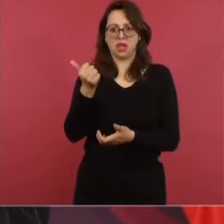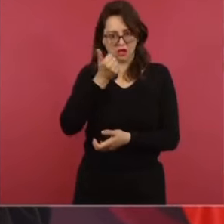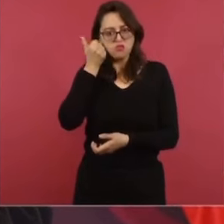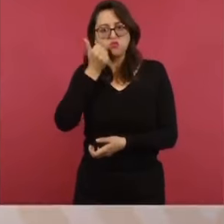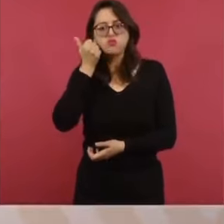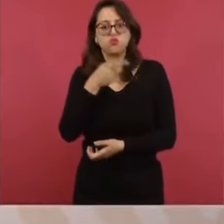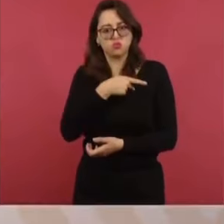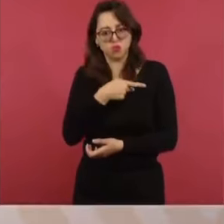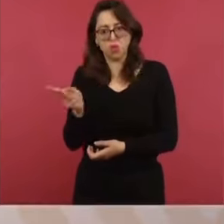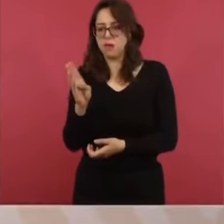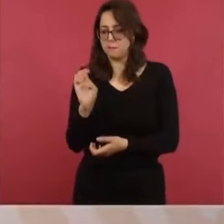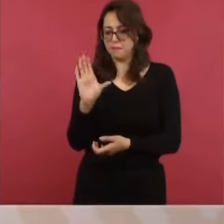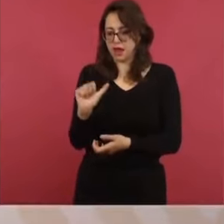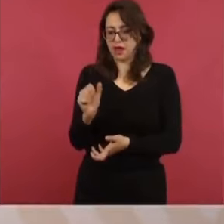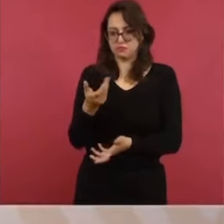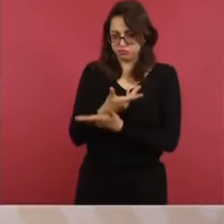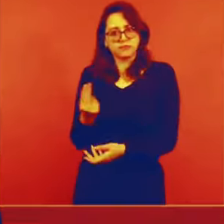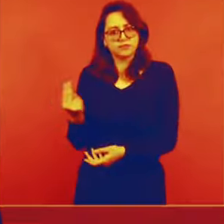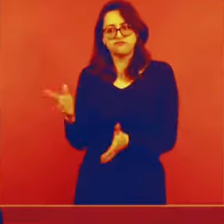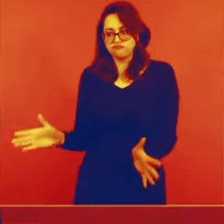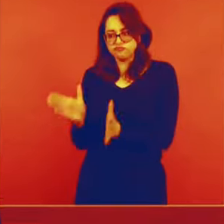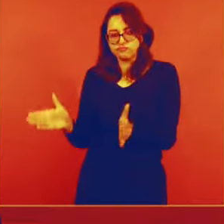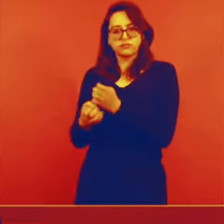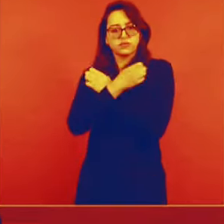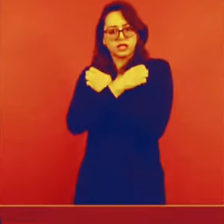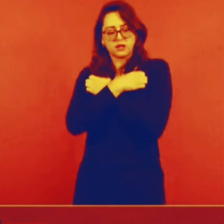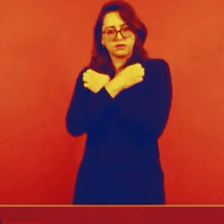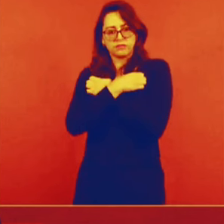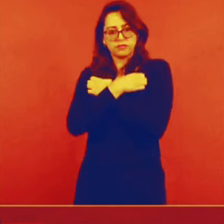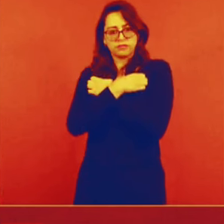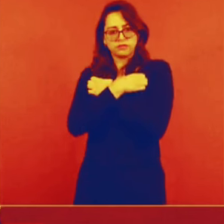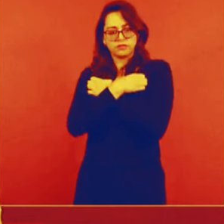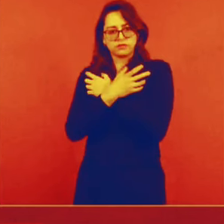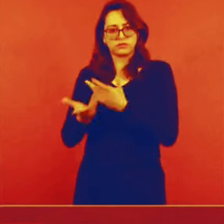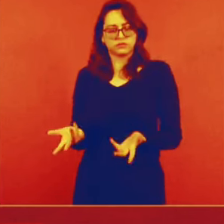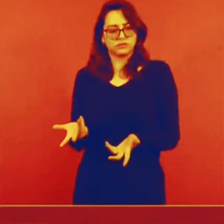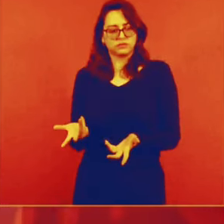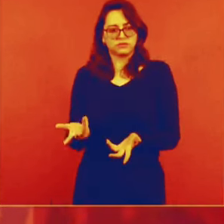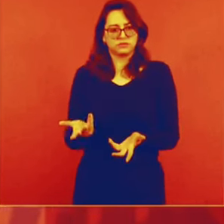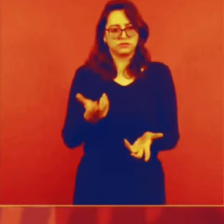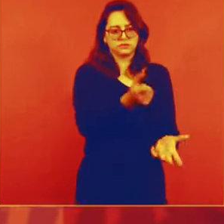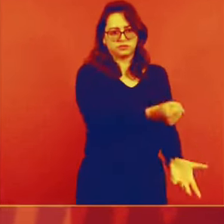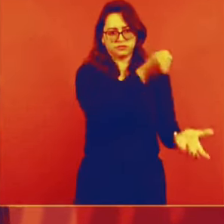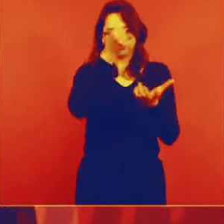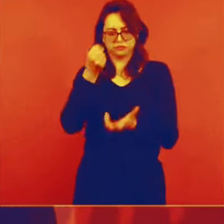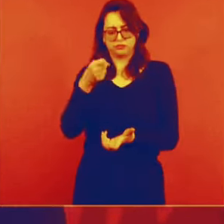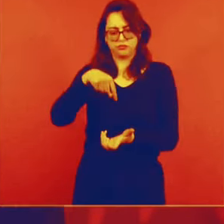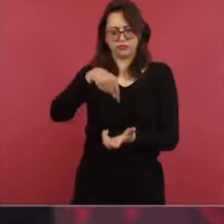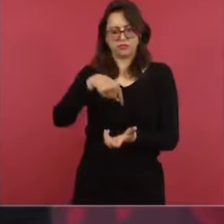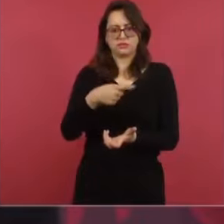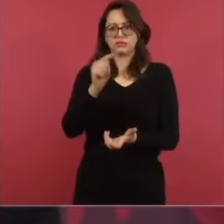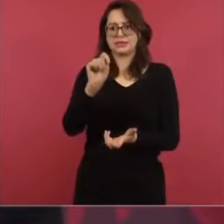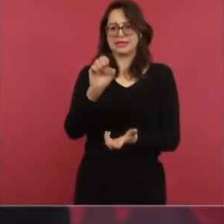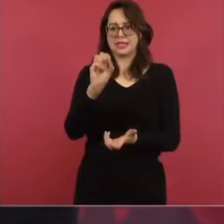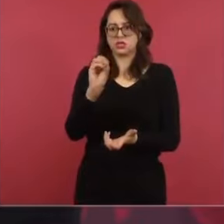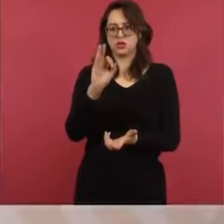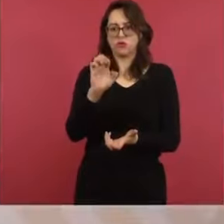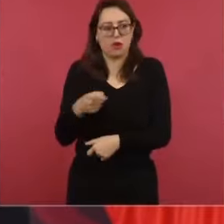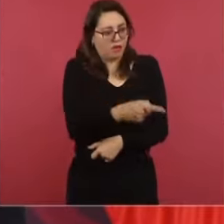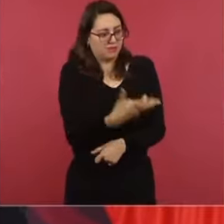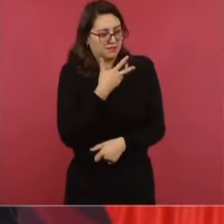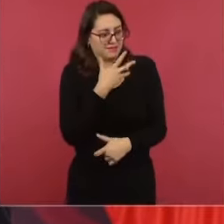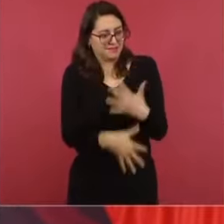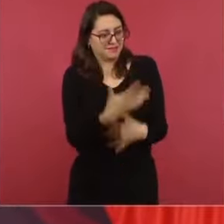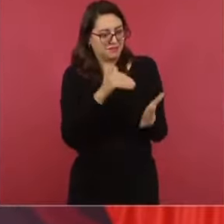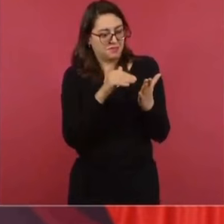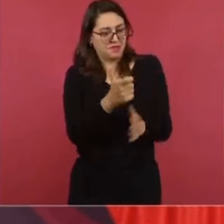a niños pobres. O sea, que no devuelvan el dinero a la tesorería de la Federación, sino que se etiquete.